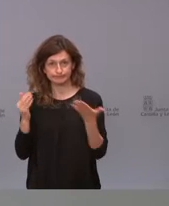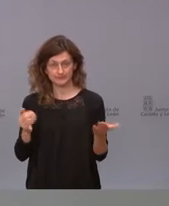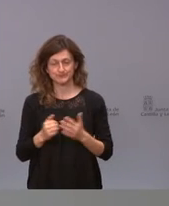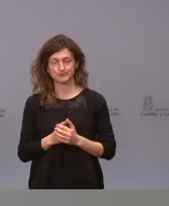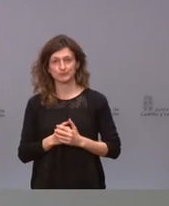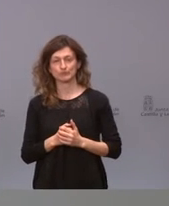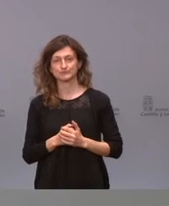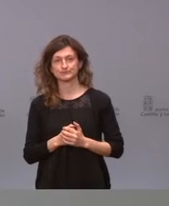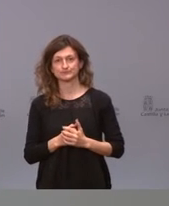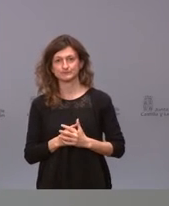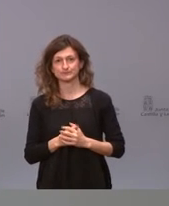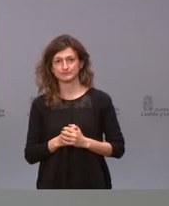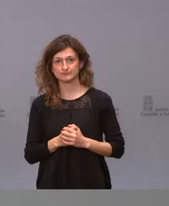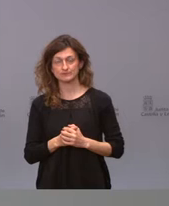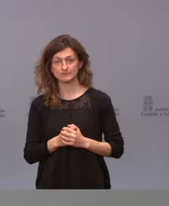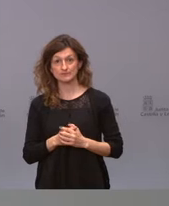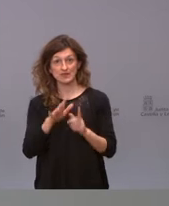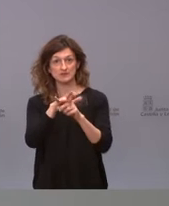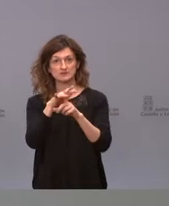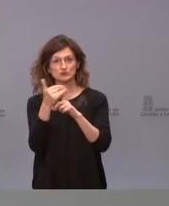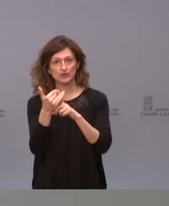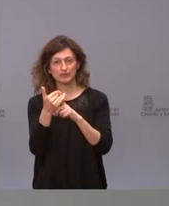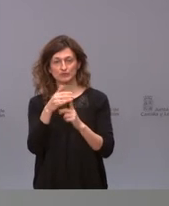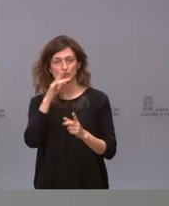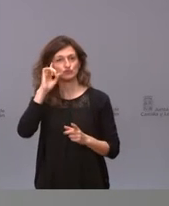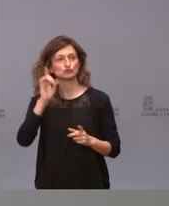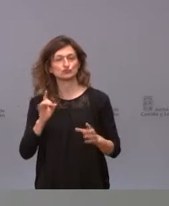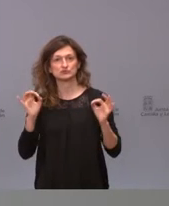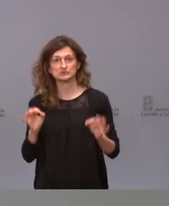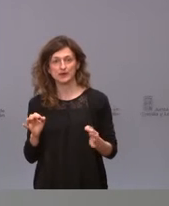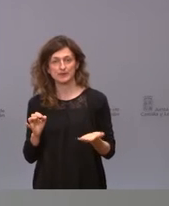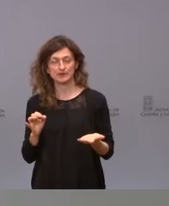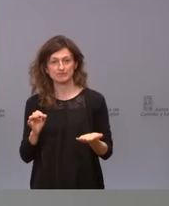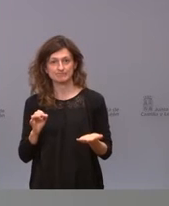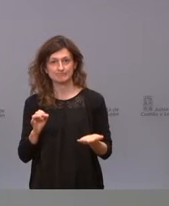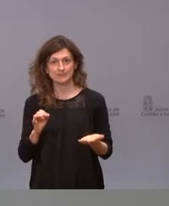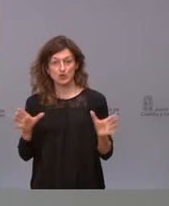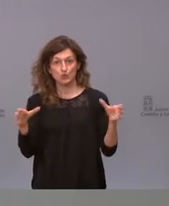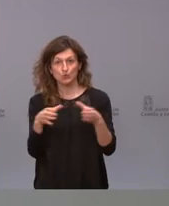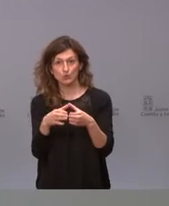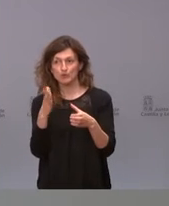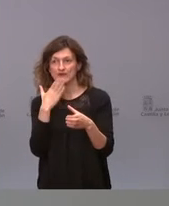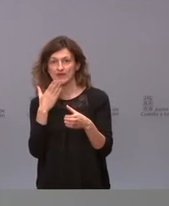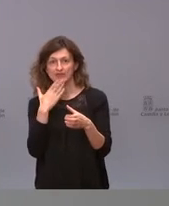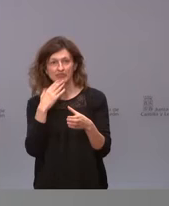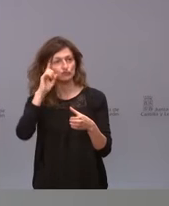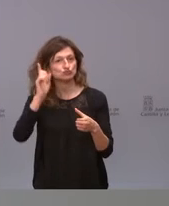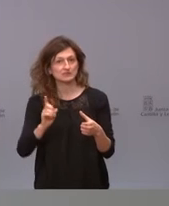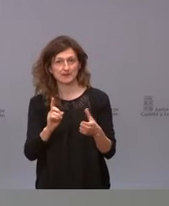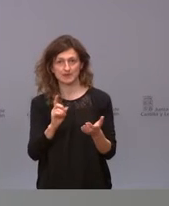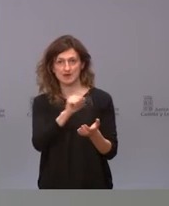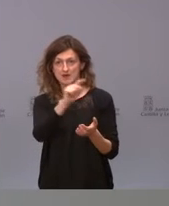sucediendo. Pero ante esta situación de no saber cuál iba a ser el grupo de edad en el que